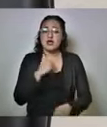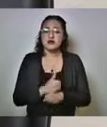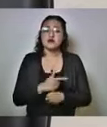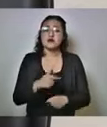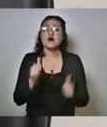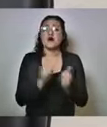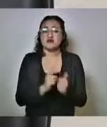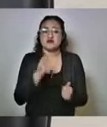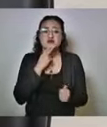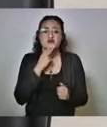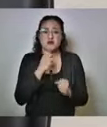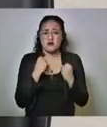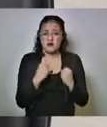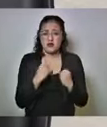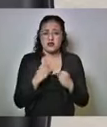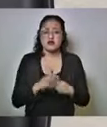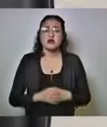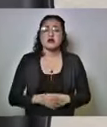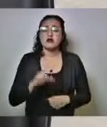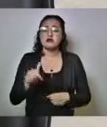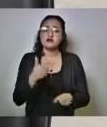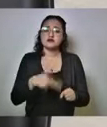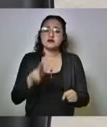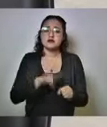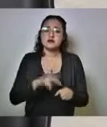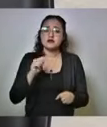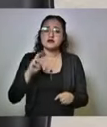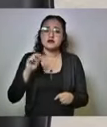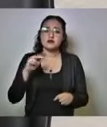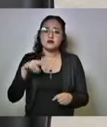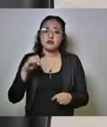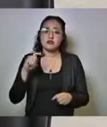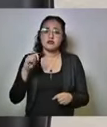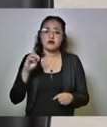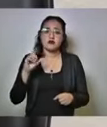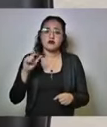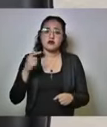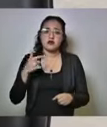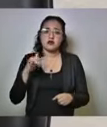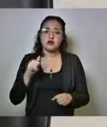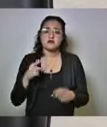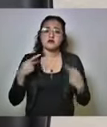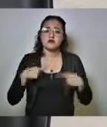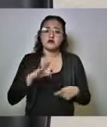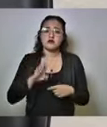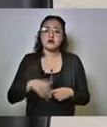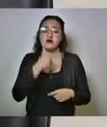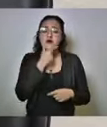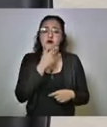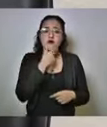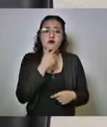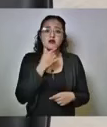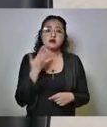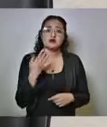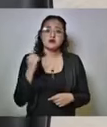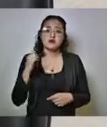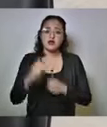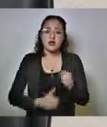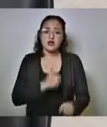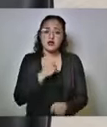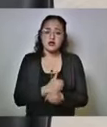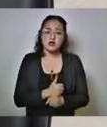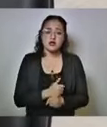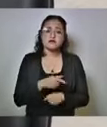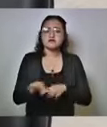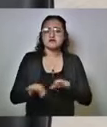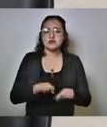tabaquismo crónico. En el Hospital de Trauma y Ortopedia, fallece persona masculina de 59 años de edad,